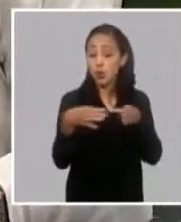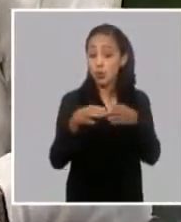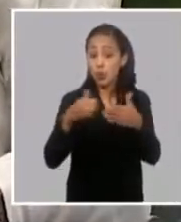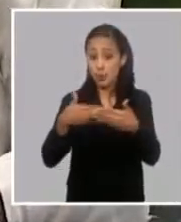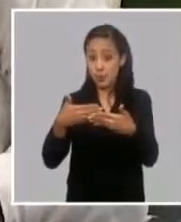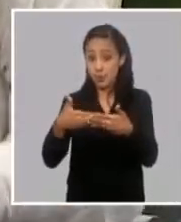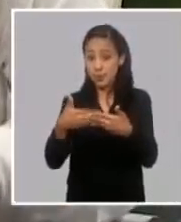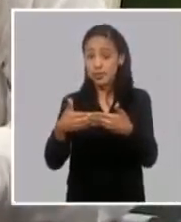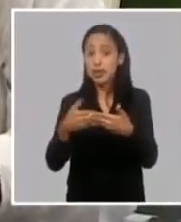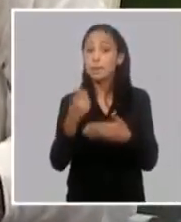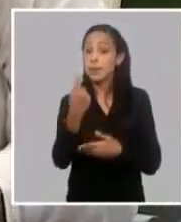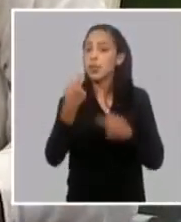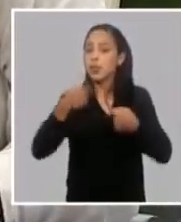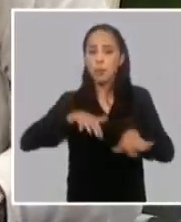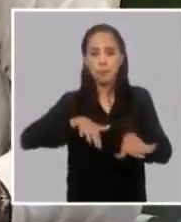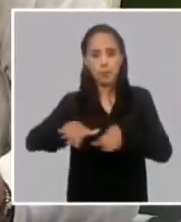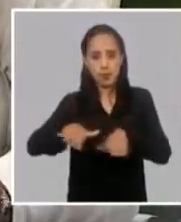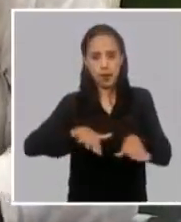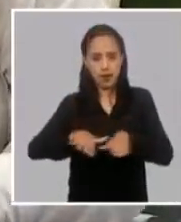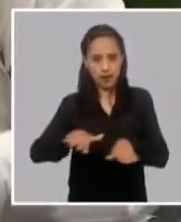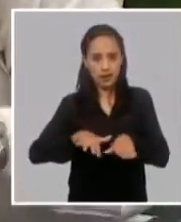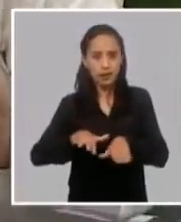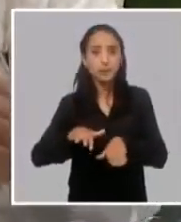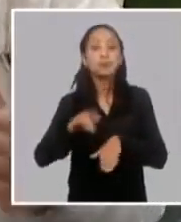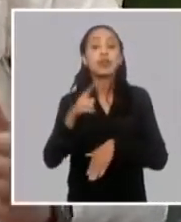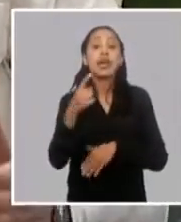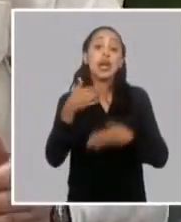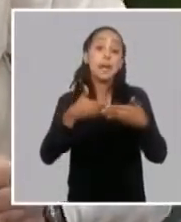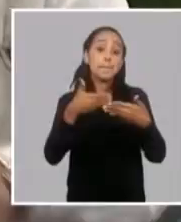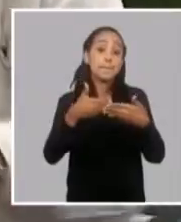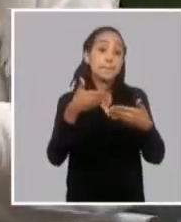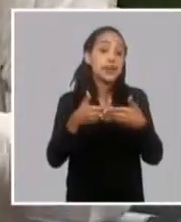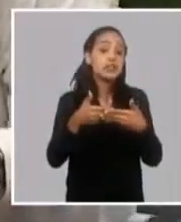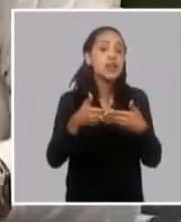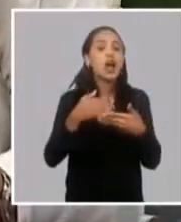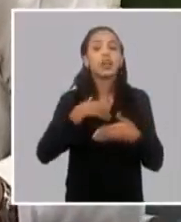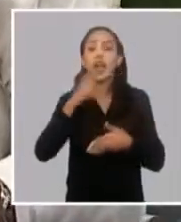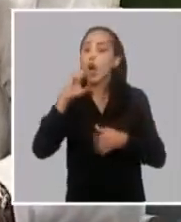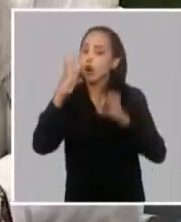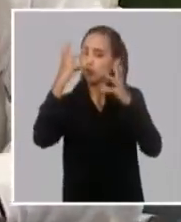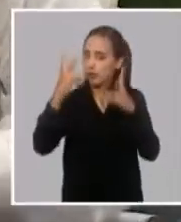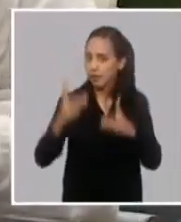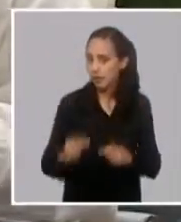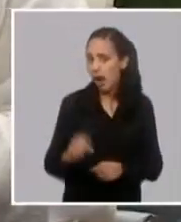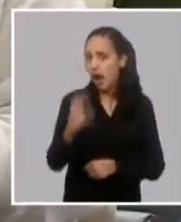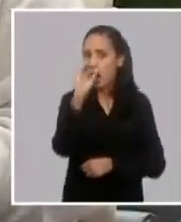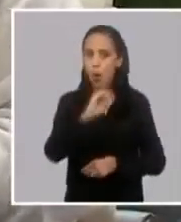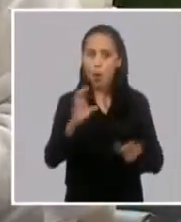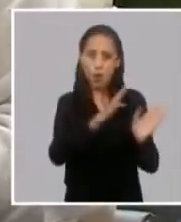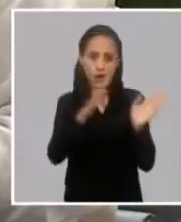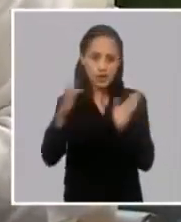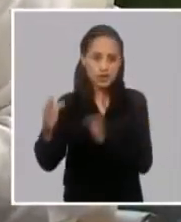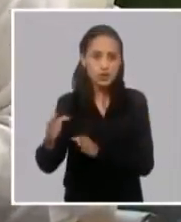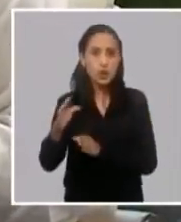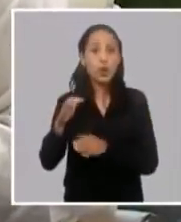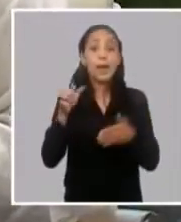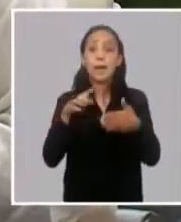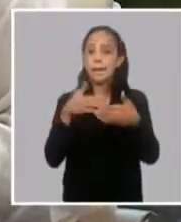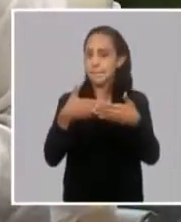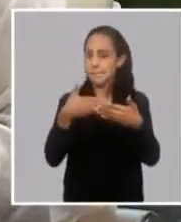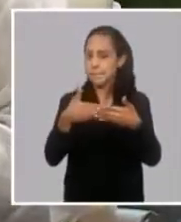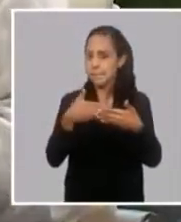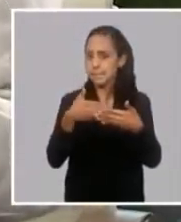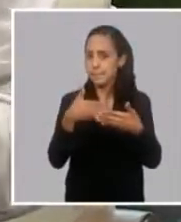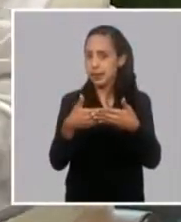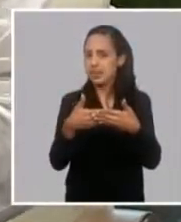crear condiciones tienen que ser empresas por supuesto que tengan una contabilidad que tengan una organización que tengan un desarrollo en la gestión de los